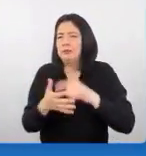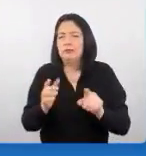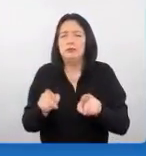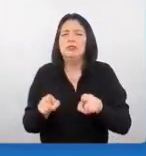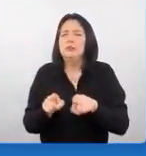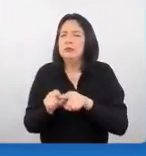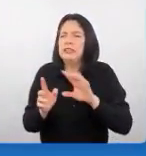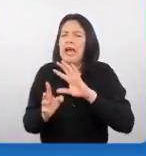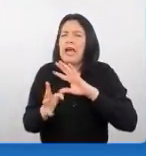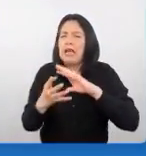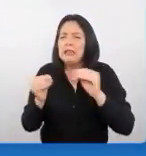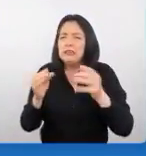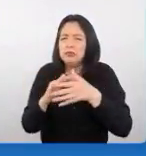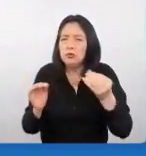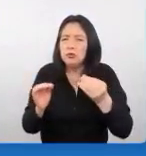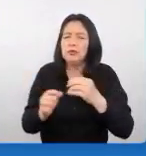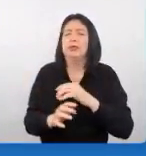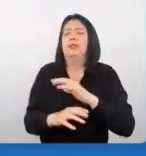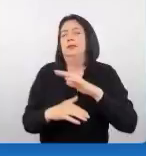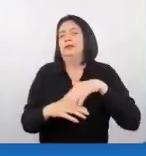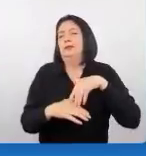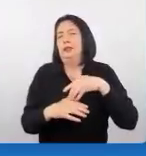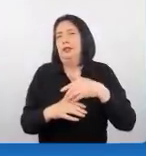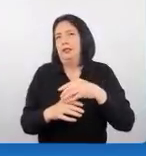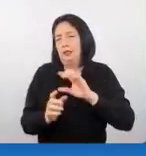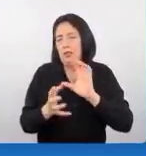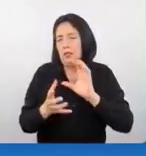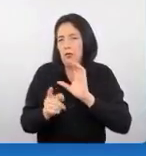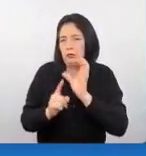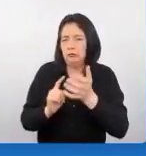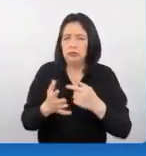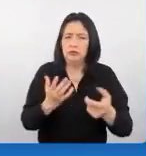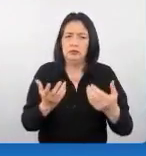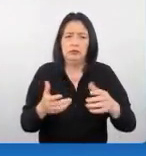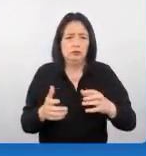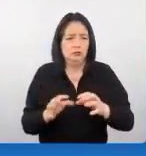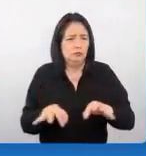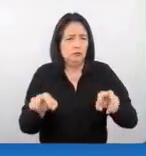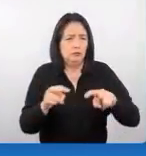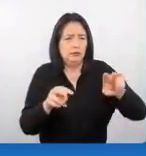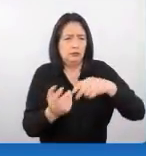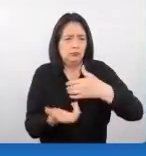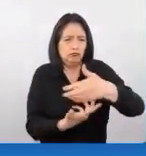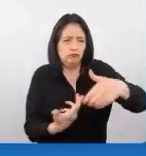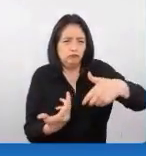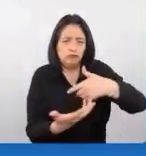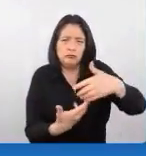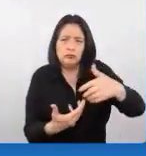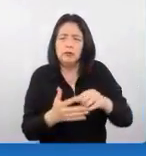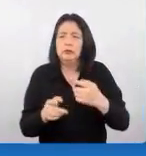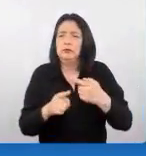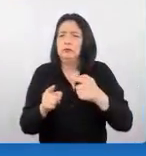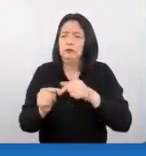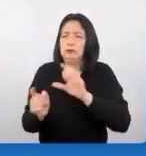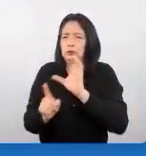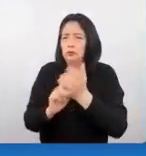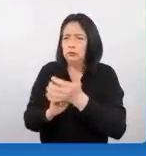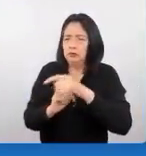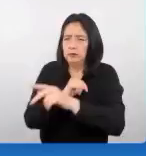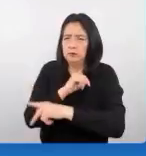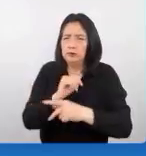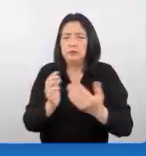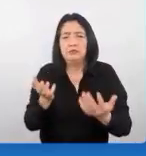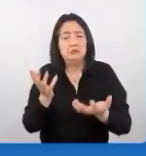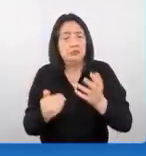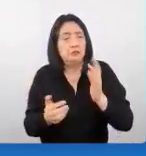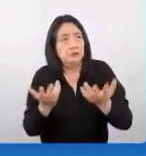cultura se valora mucho esa interacción cultural que tenemos con las diferentes culturas que tenemos en nuestro país como